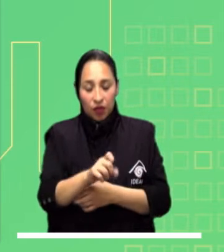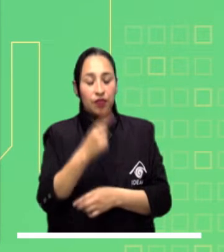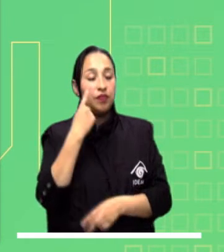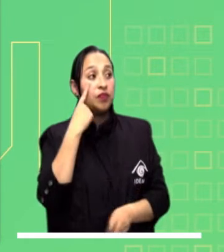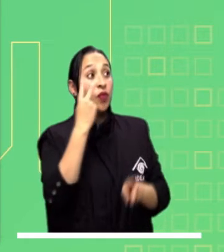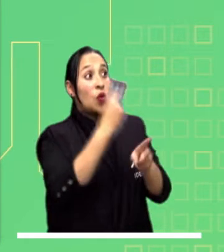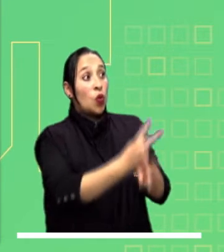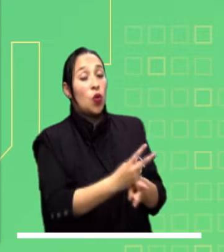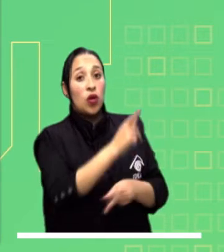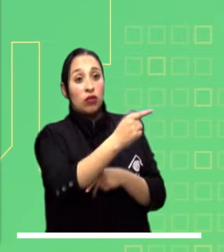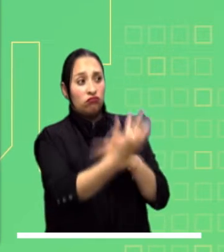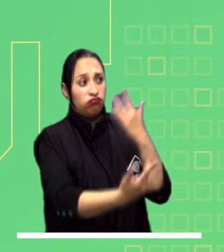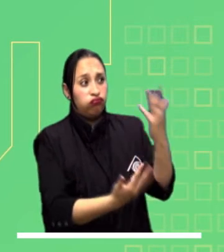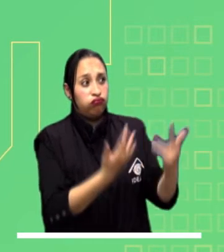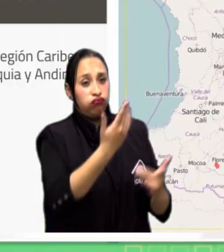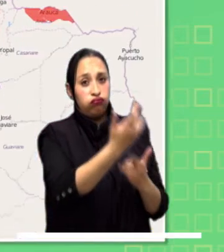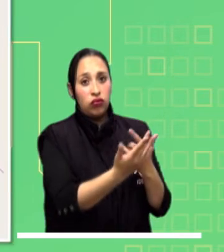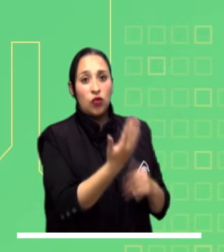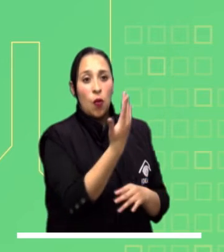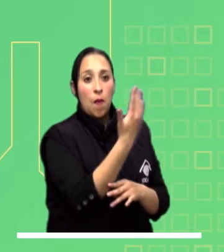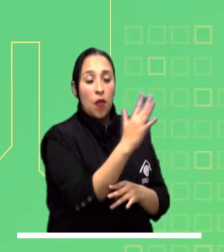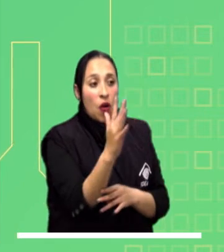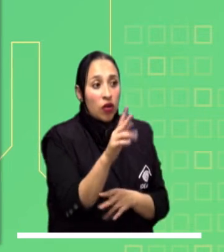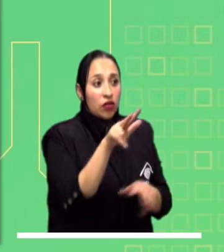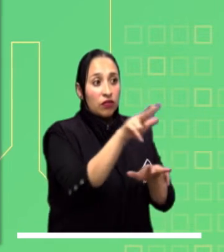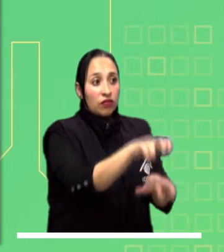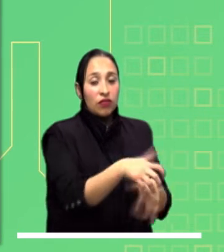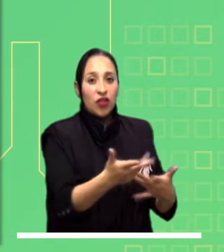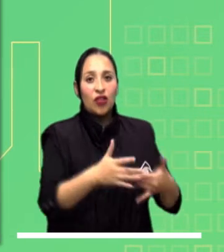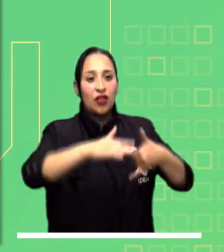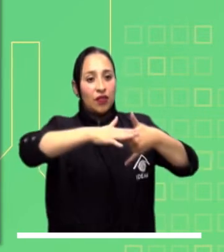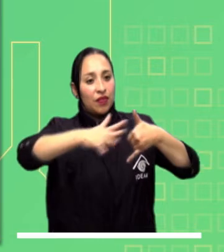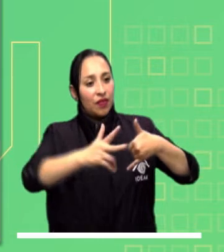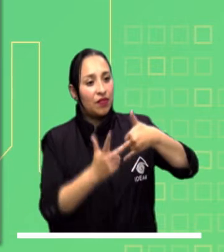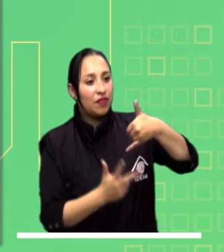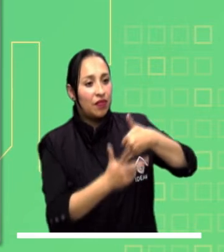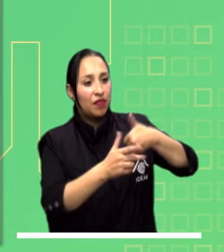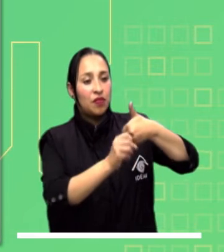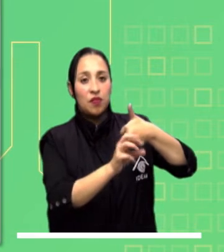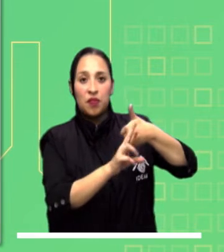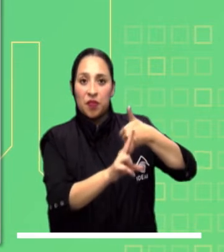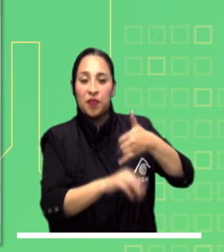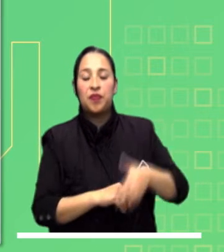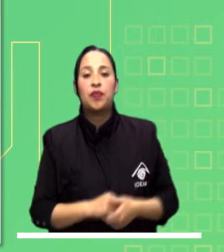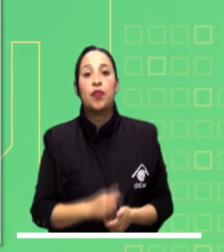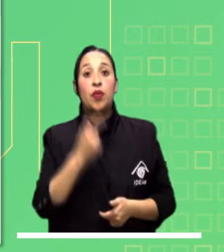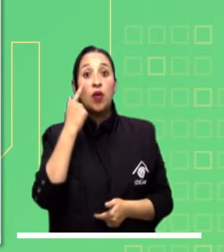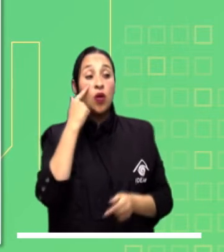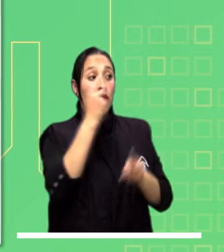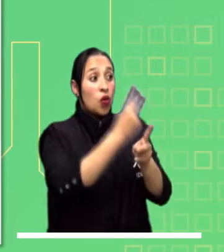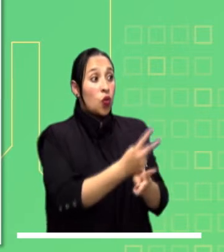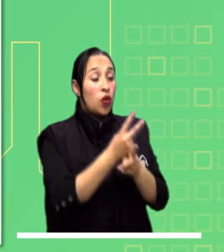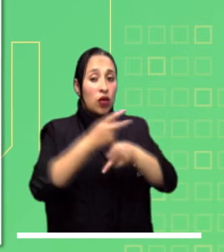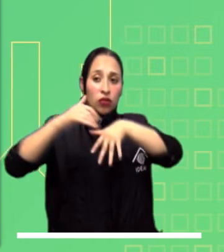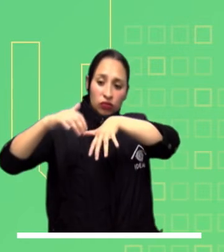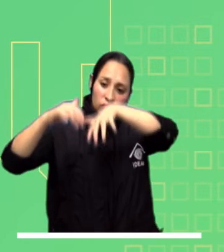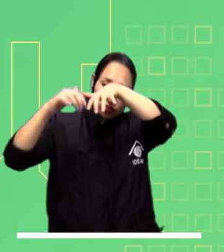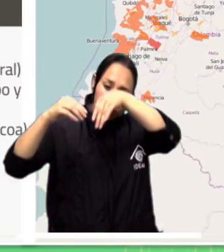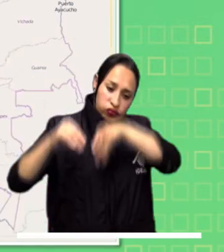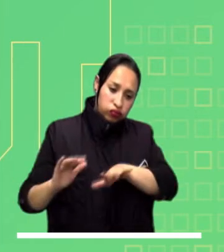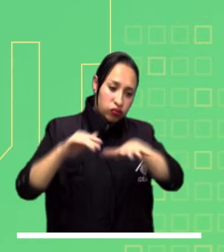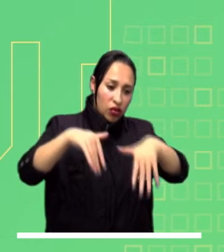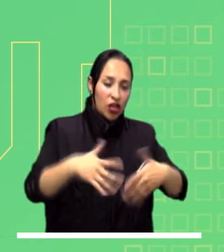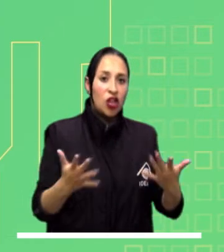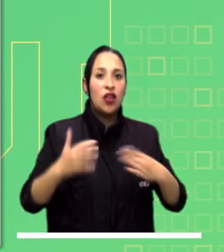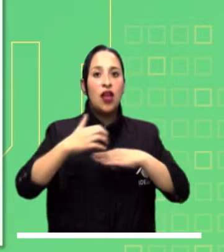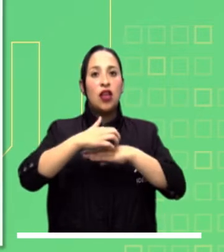Negro en Cundinamarca. Continúa la alarma por posibles incendios en zonas de bosques y cultivos de las regiones Caribe, Andina y Orinoquía. Atentos